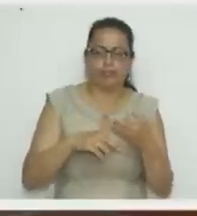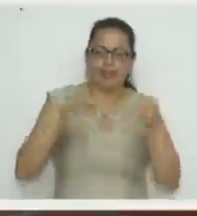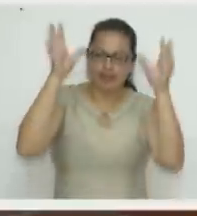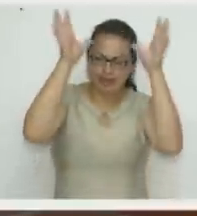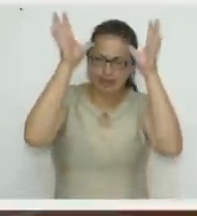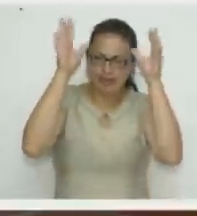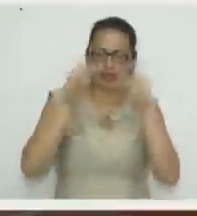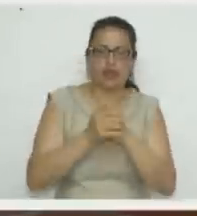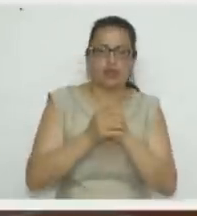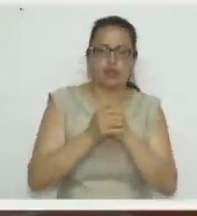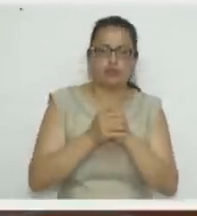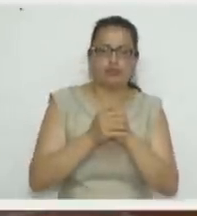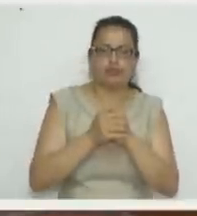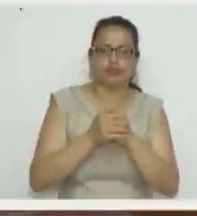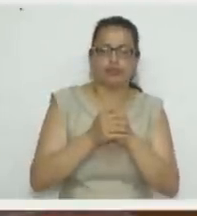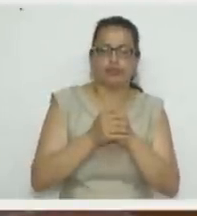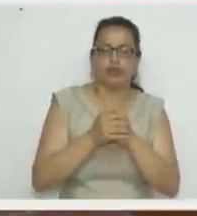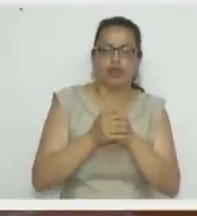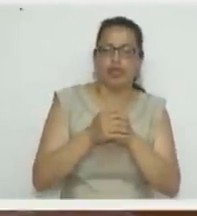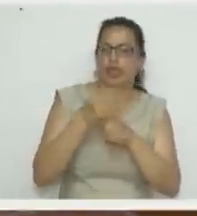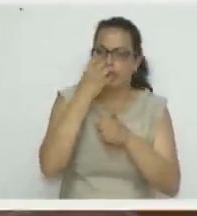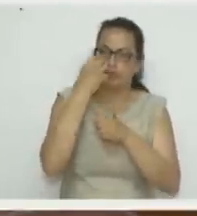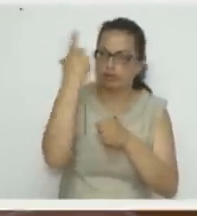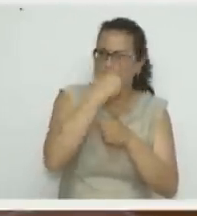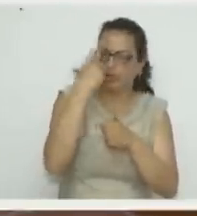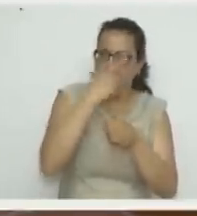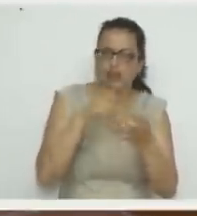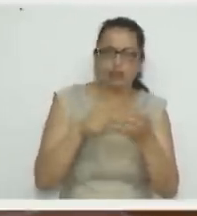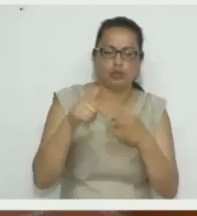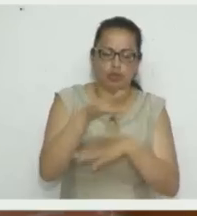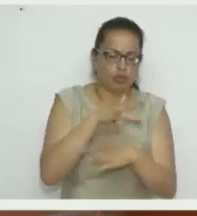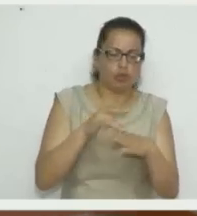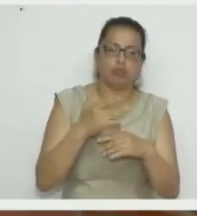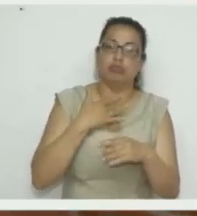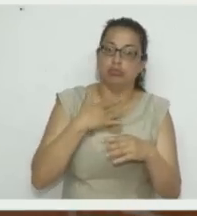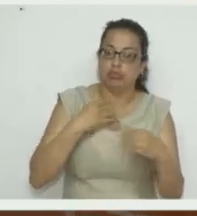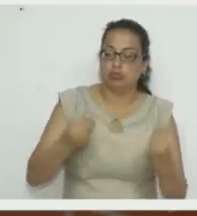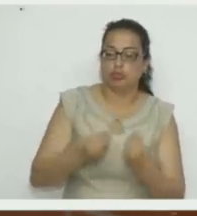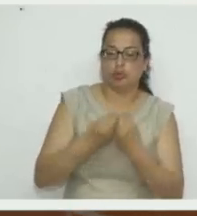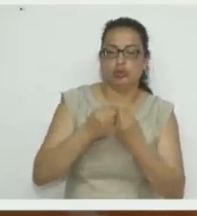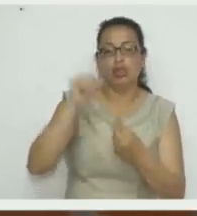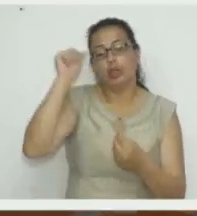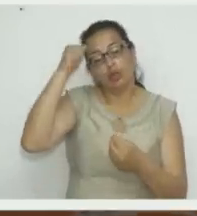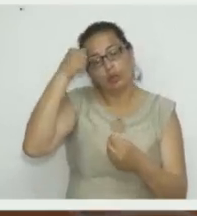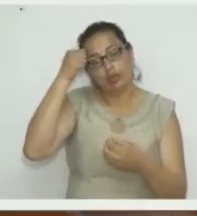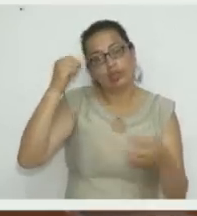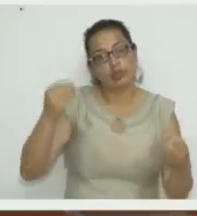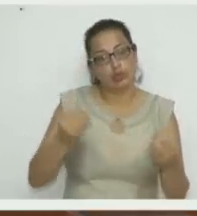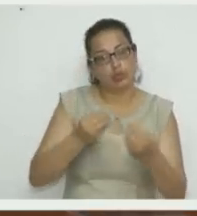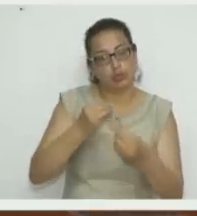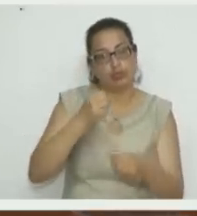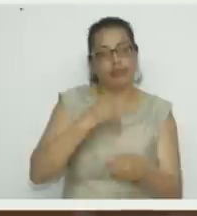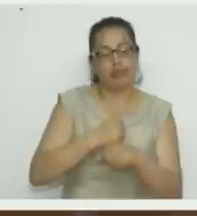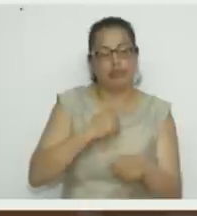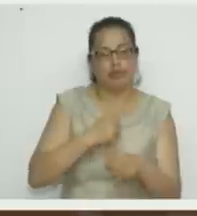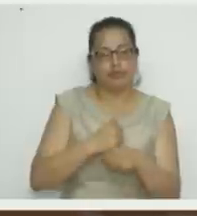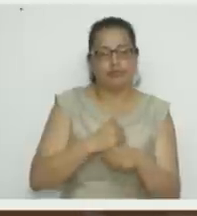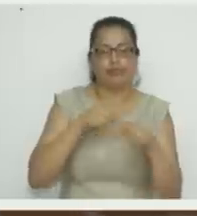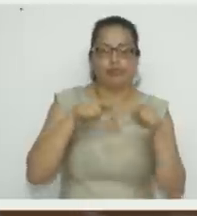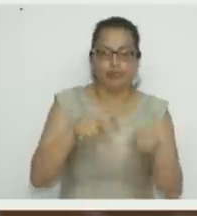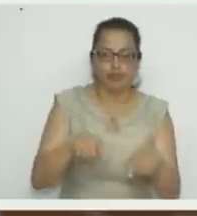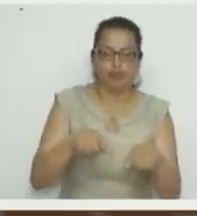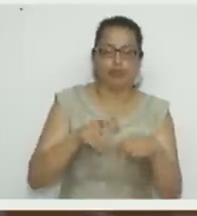Es de multiuso. Y vale la pena hacer esa inversión. Son de muy buena calidad estos